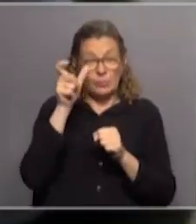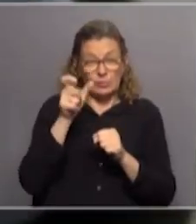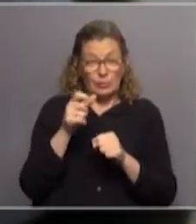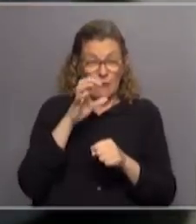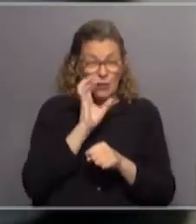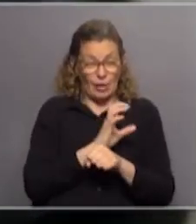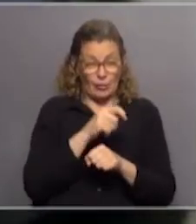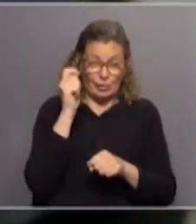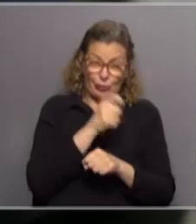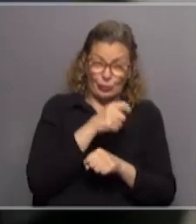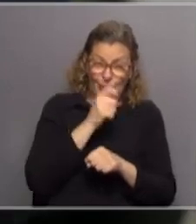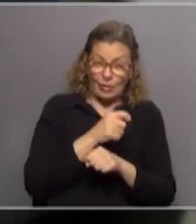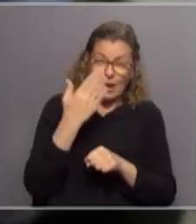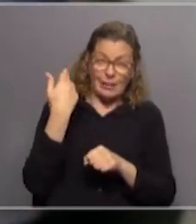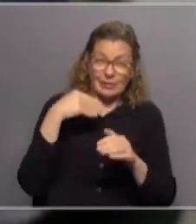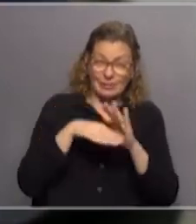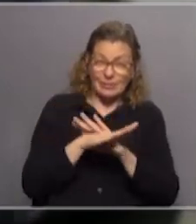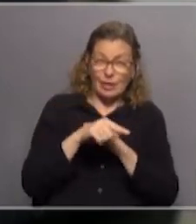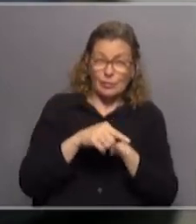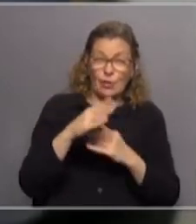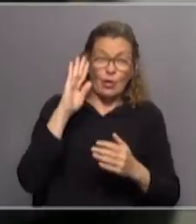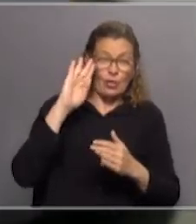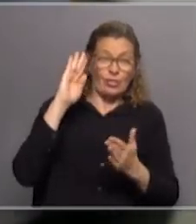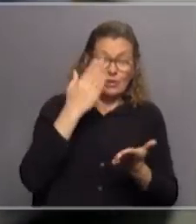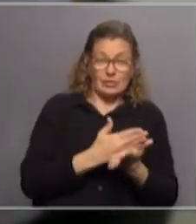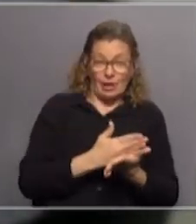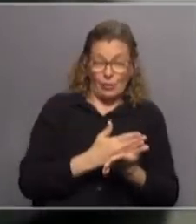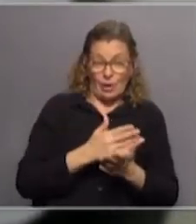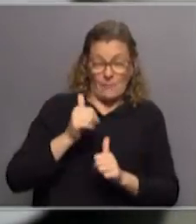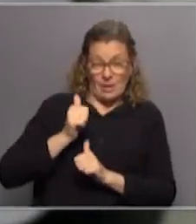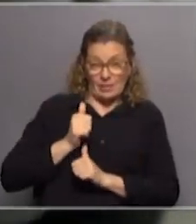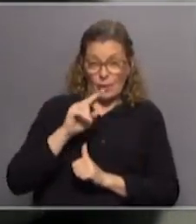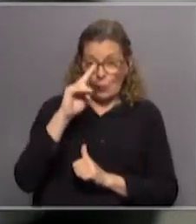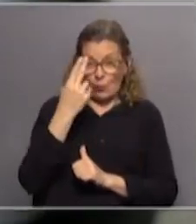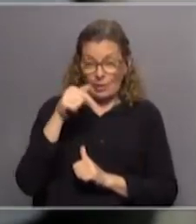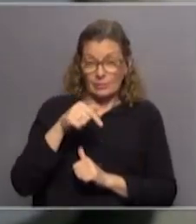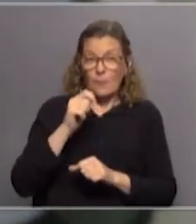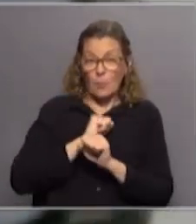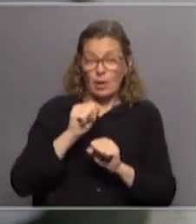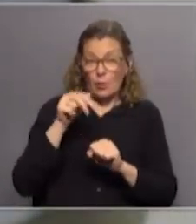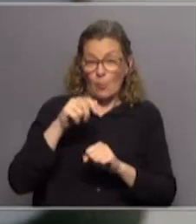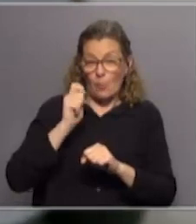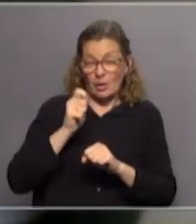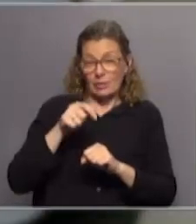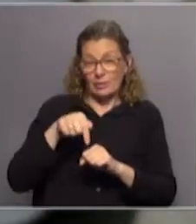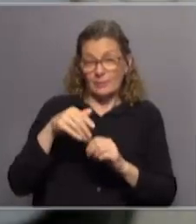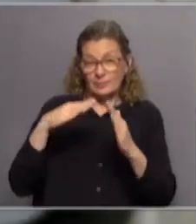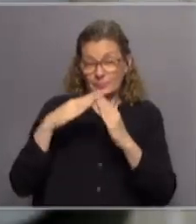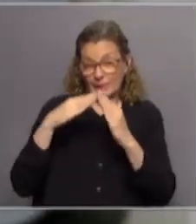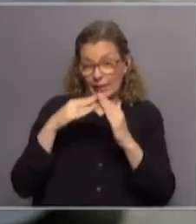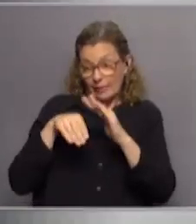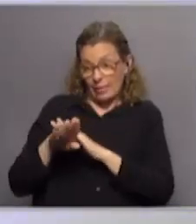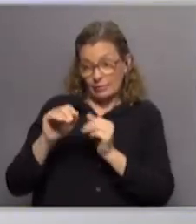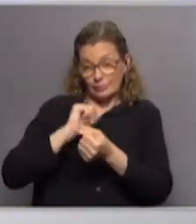violadores y torturadores que perpetraron estos delitos durante la dictadura cívico-militar uruguaya puedan cumplir en el resto de su sentencia desde sus